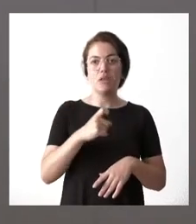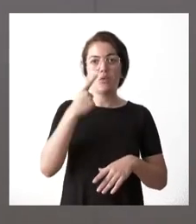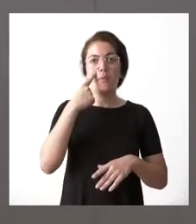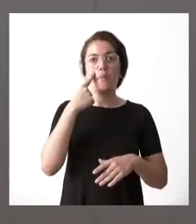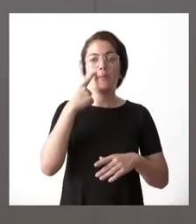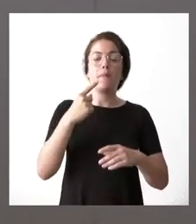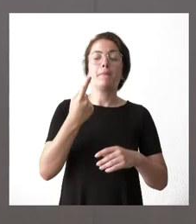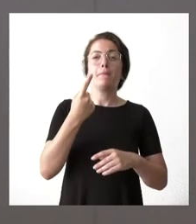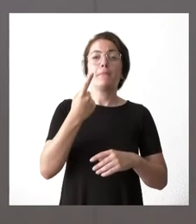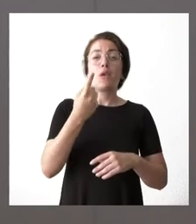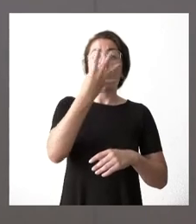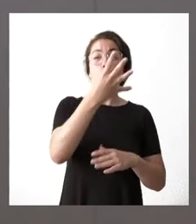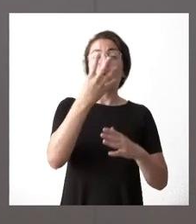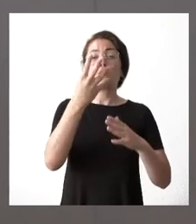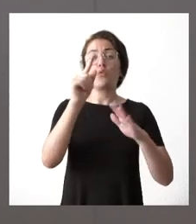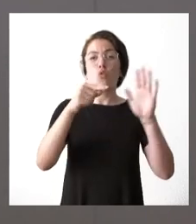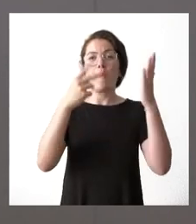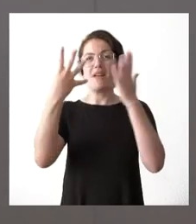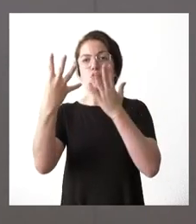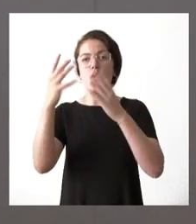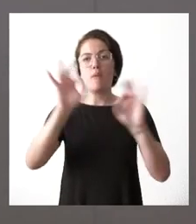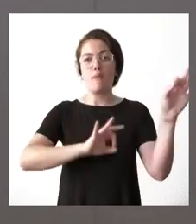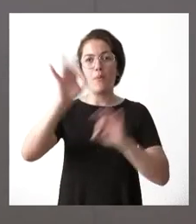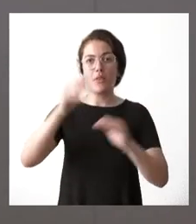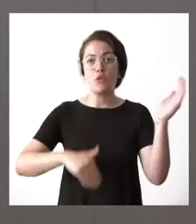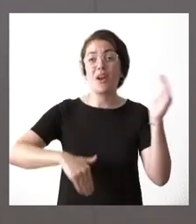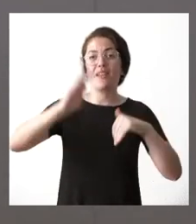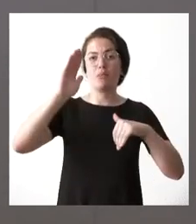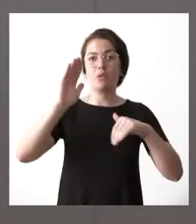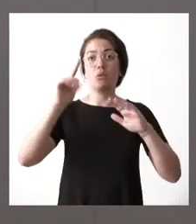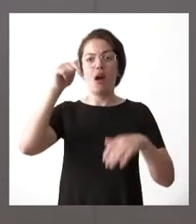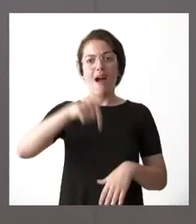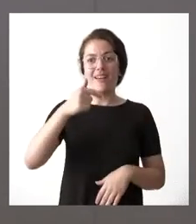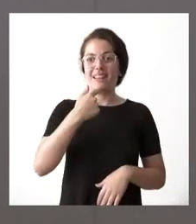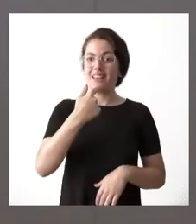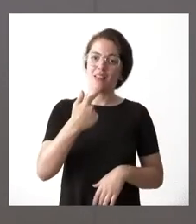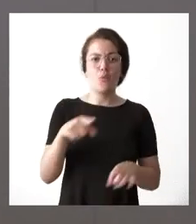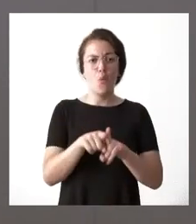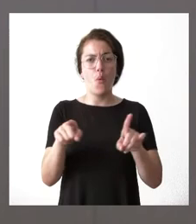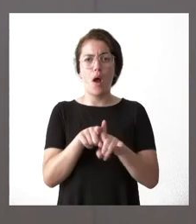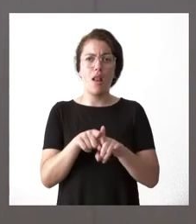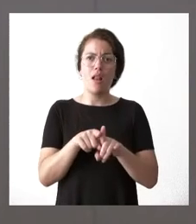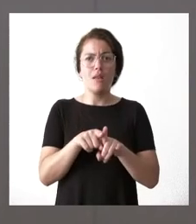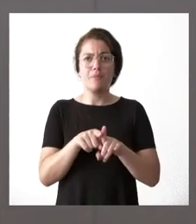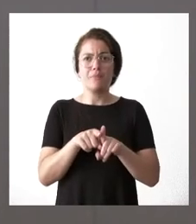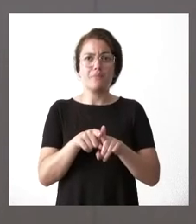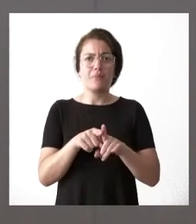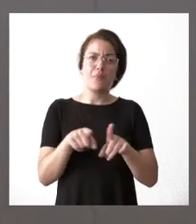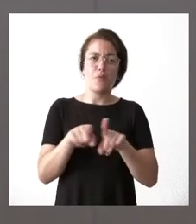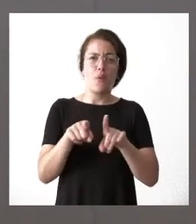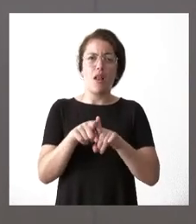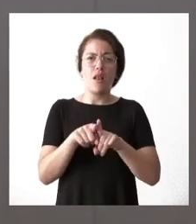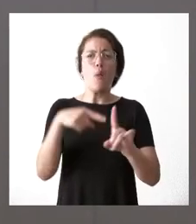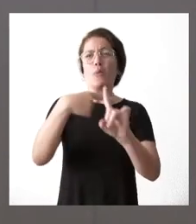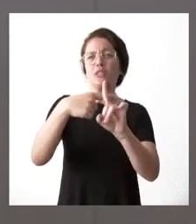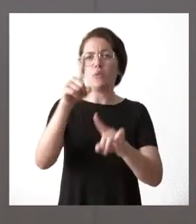% para aquí algunos en Castilla y León nos criticaron de hablar de exceso de pesimismo la IREF recordarán ustedes que dijo que era una previsión